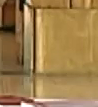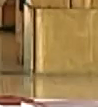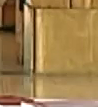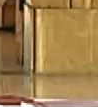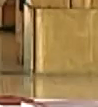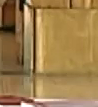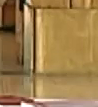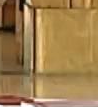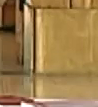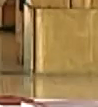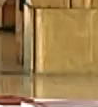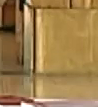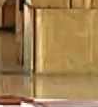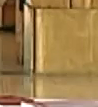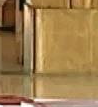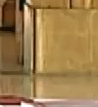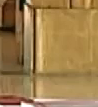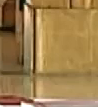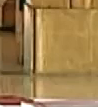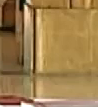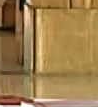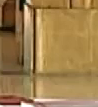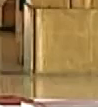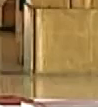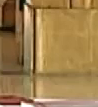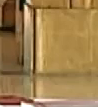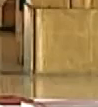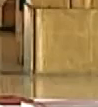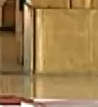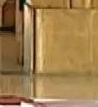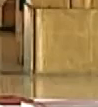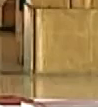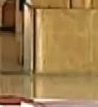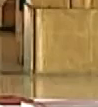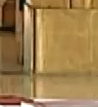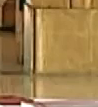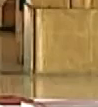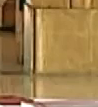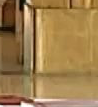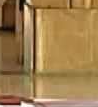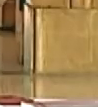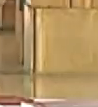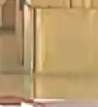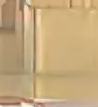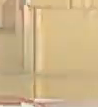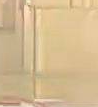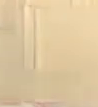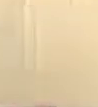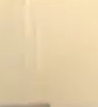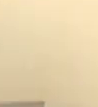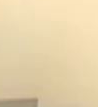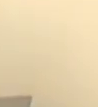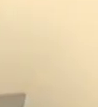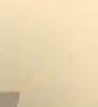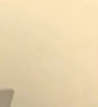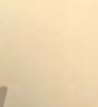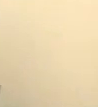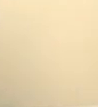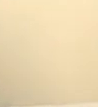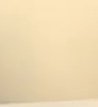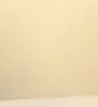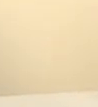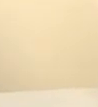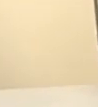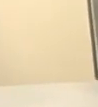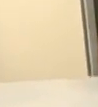viajeros que venían tanto de los Estados Unidos como de la República Dominicana. El segundo caso es